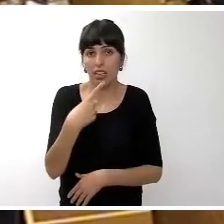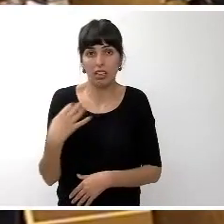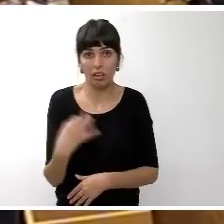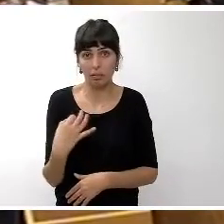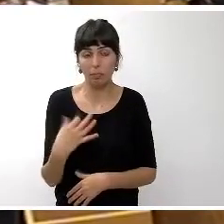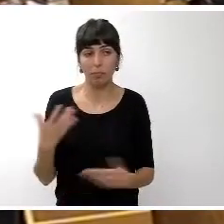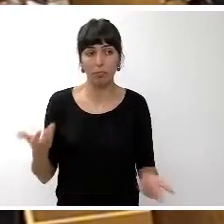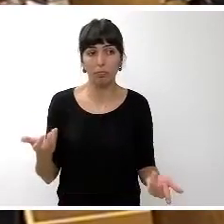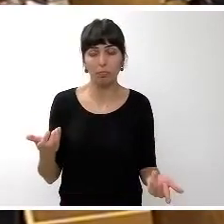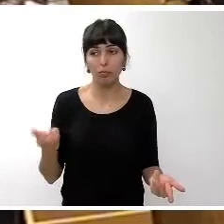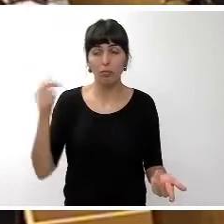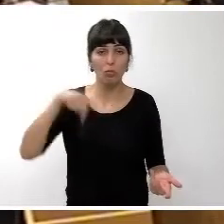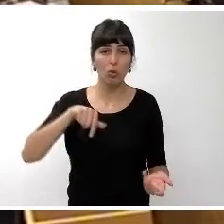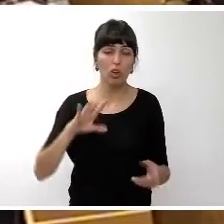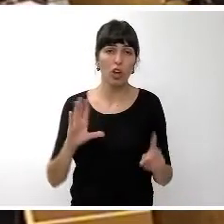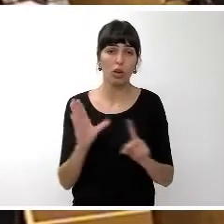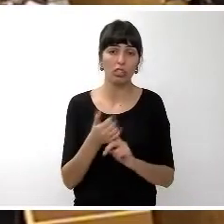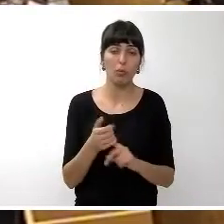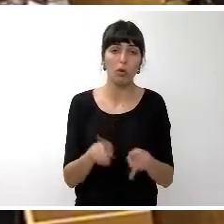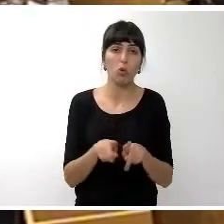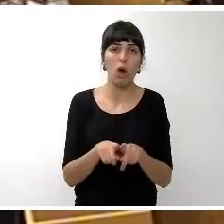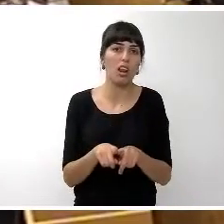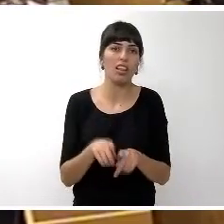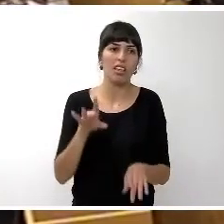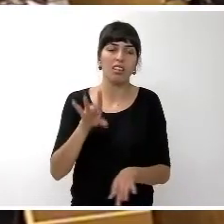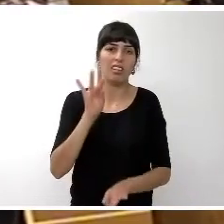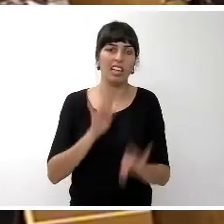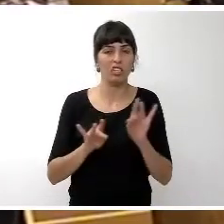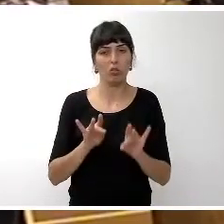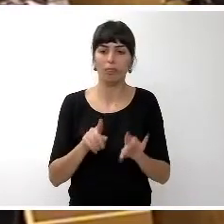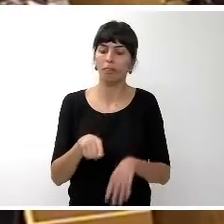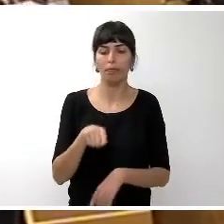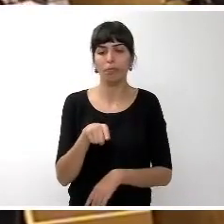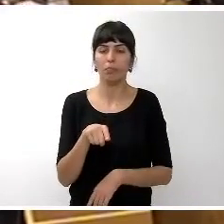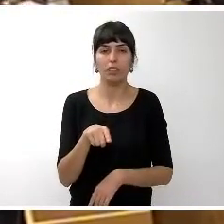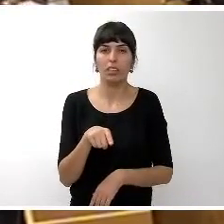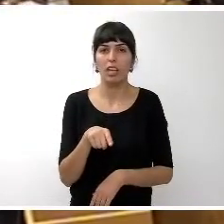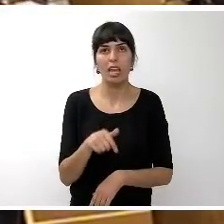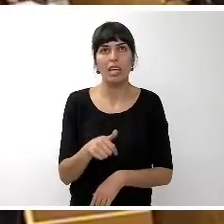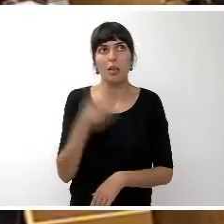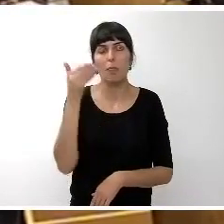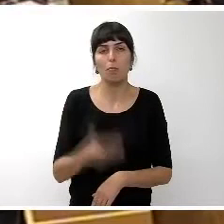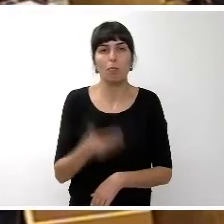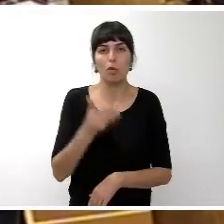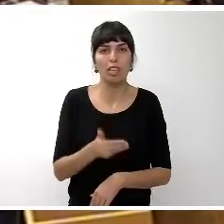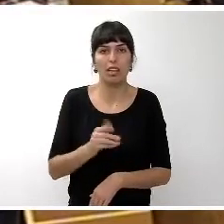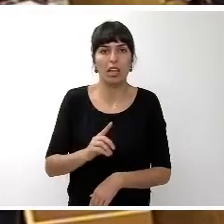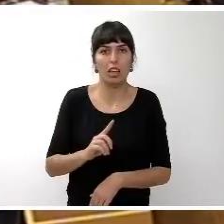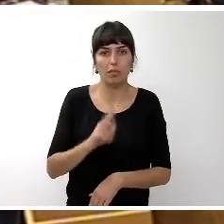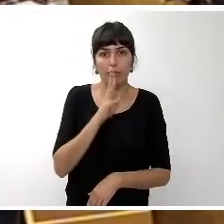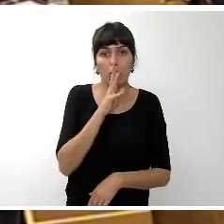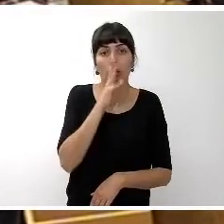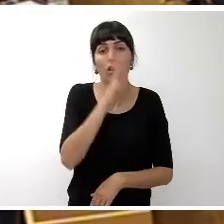que hoy nos encontramos ante una toma de decisión desde mi punto de vista de las más importantes de cada uno de los mandatos